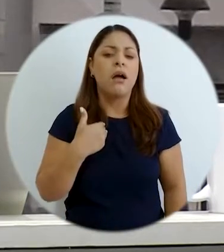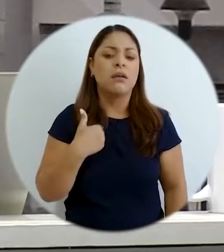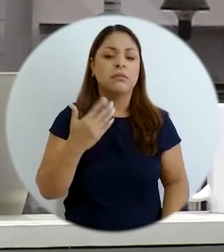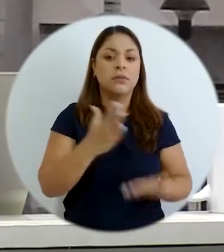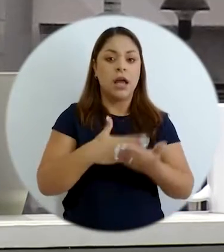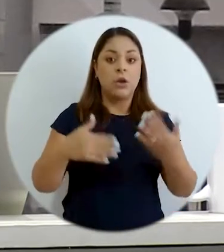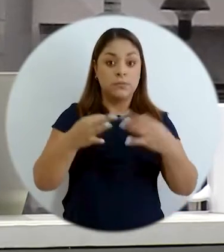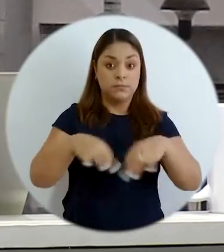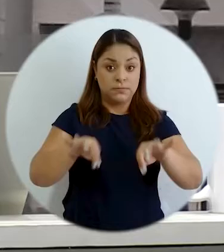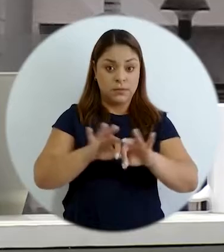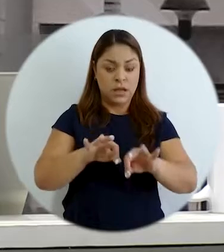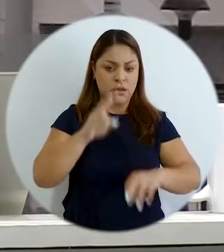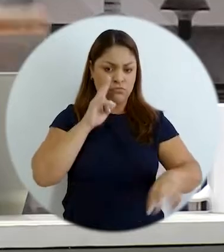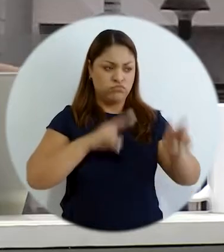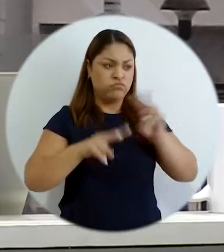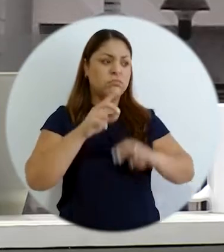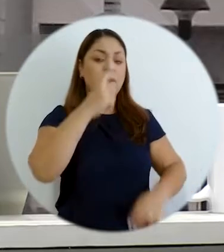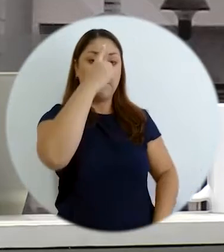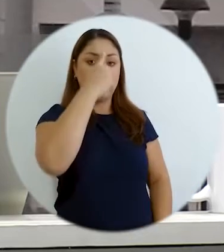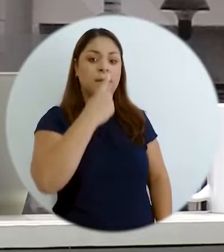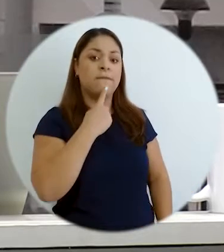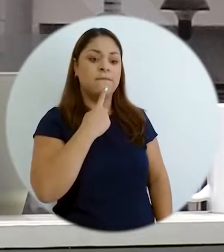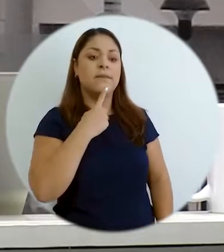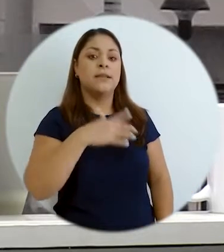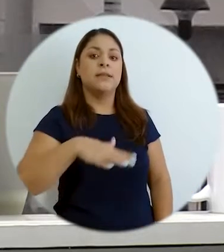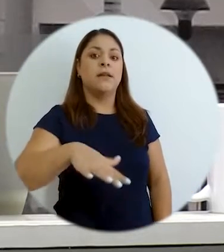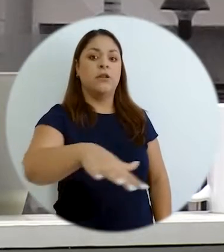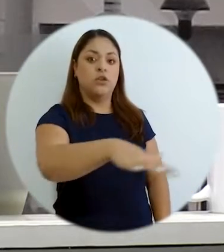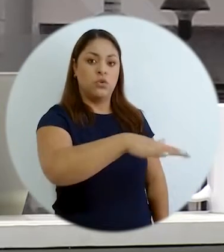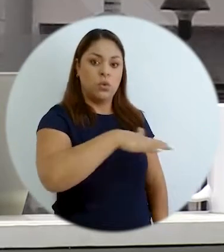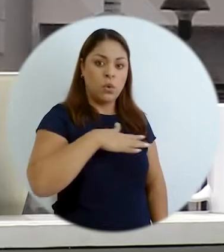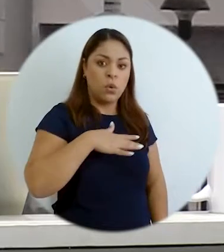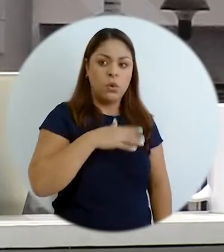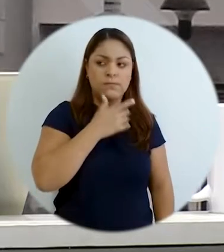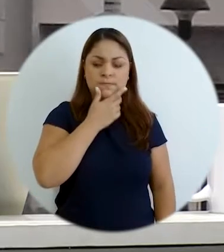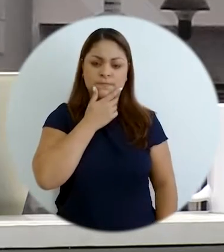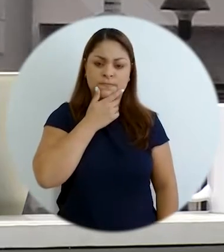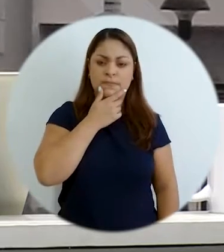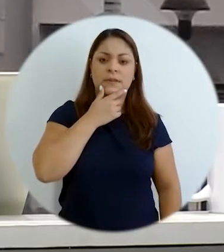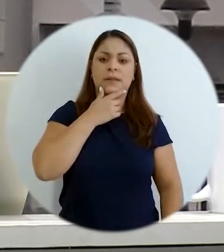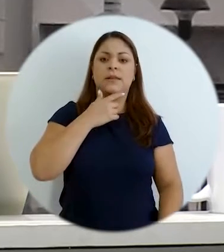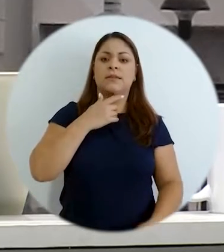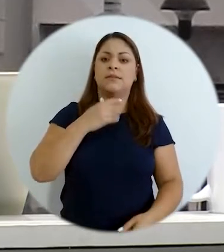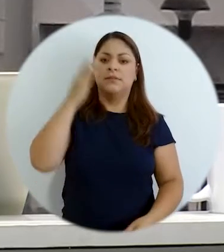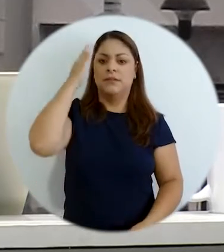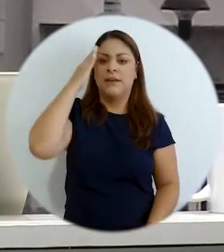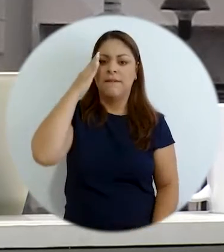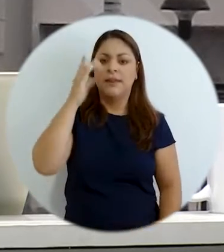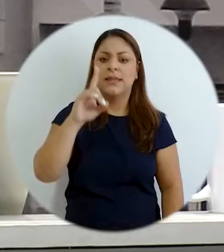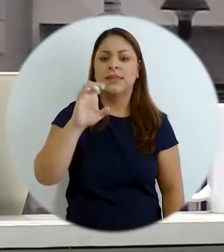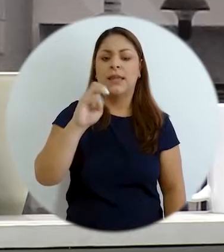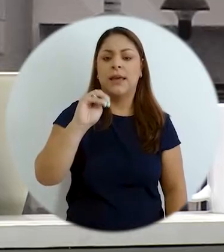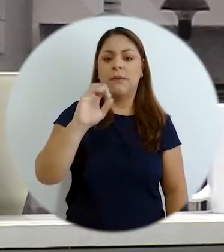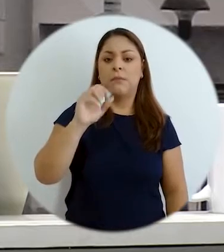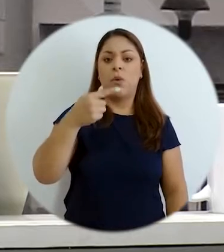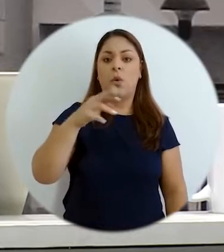término aquí importante bueno aparte de ver el perfil de los territorios y de las regiones de ver ese perfil de poder determinar